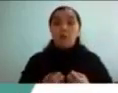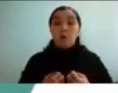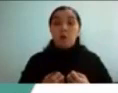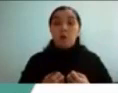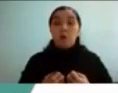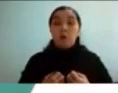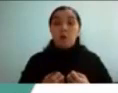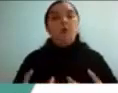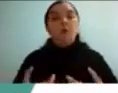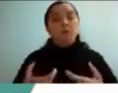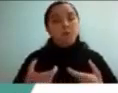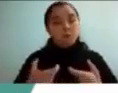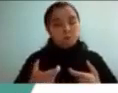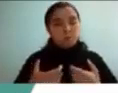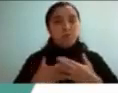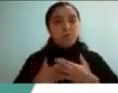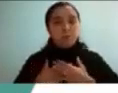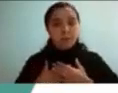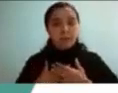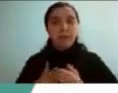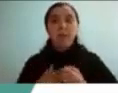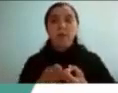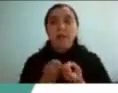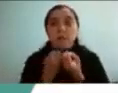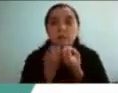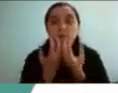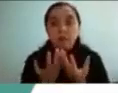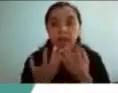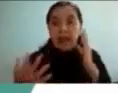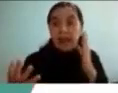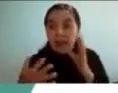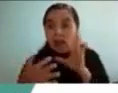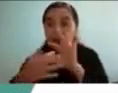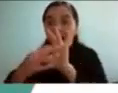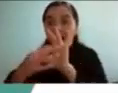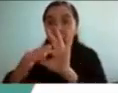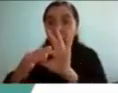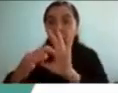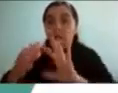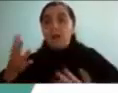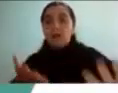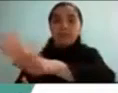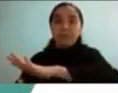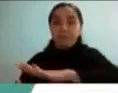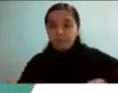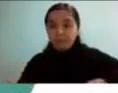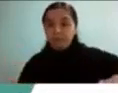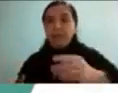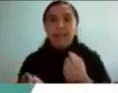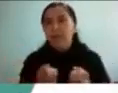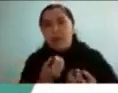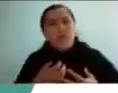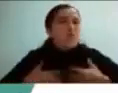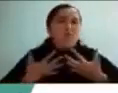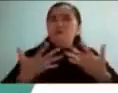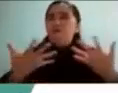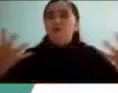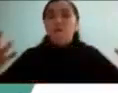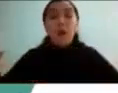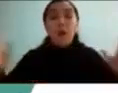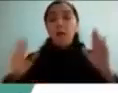poder tener reacciones que sean concordantes con la situación o lo que ocurrió que no se desborde que no sea mayor o menor